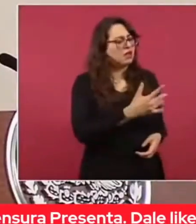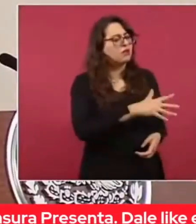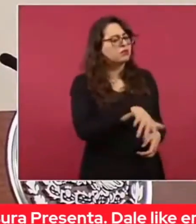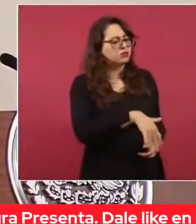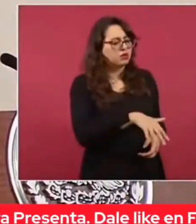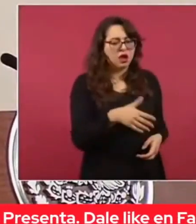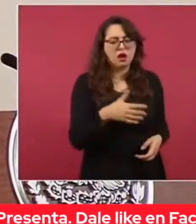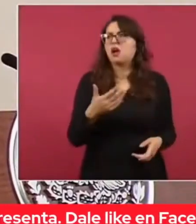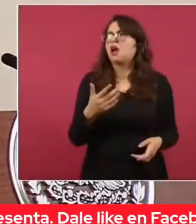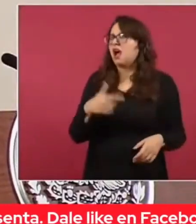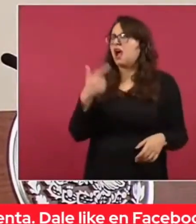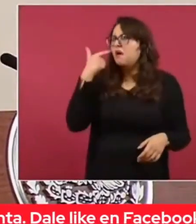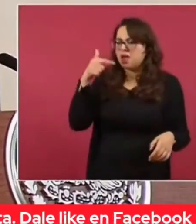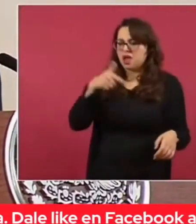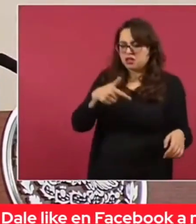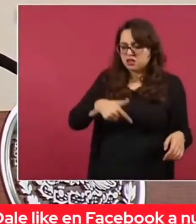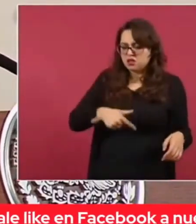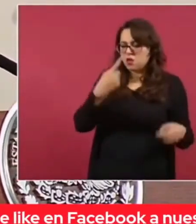tonto que te lo crea.